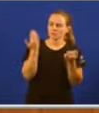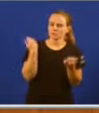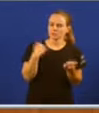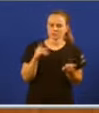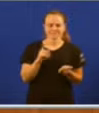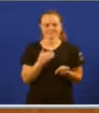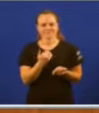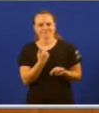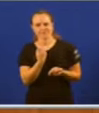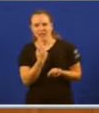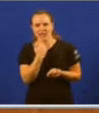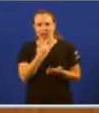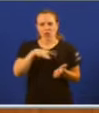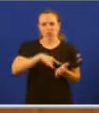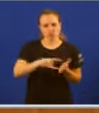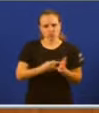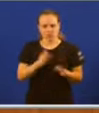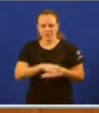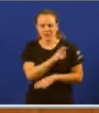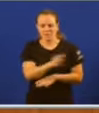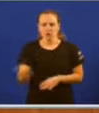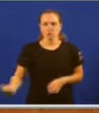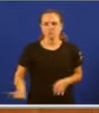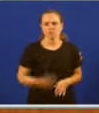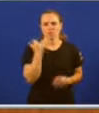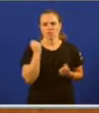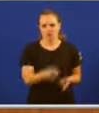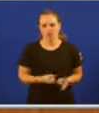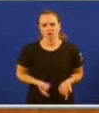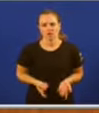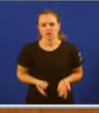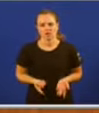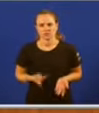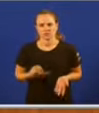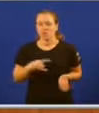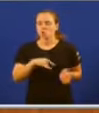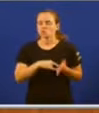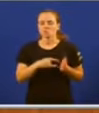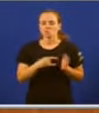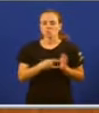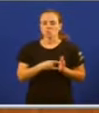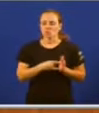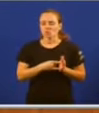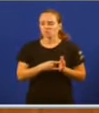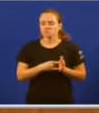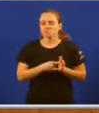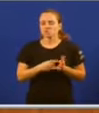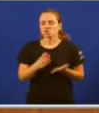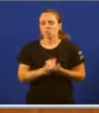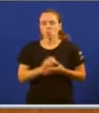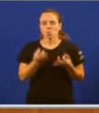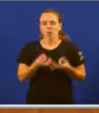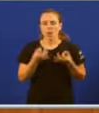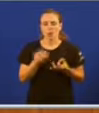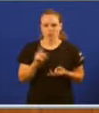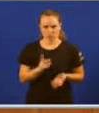teremos que facer para que a xente teña mellores oportunidades. E o que non é solución é decir que non cambiamos nada ou que tampouco pode ser